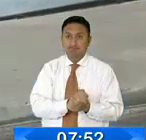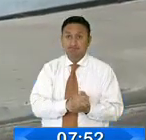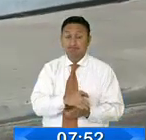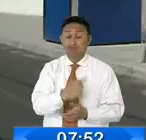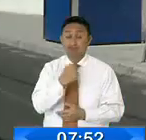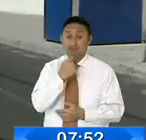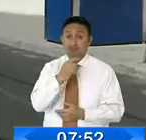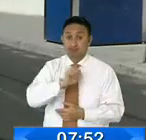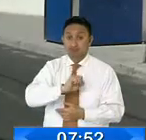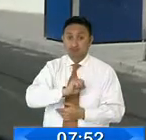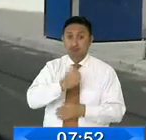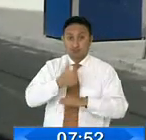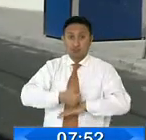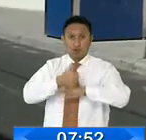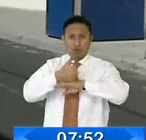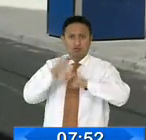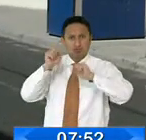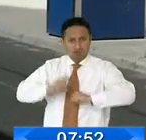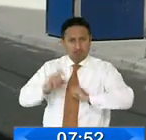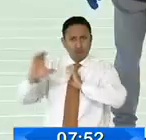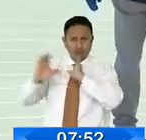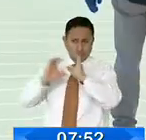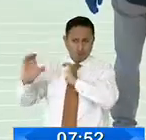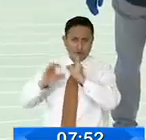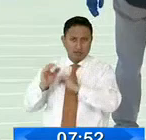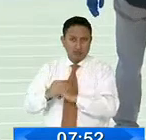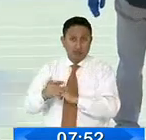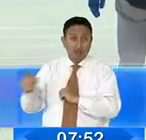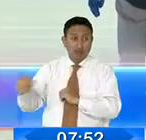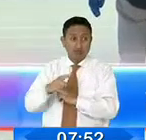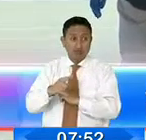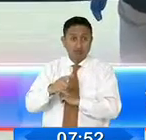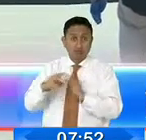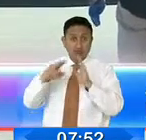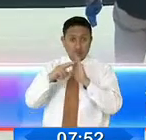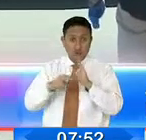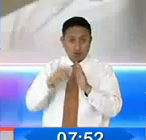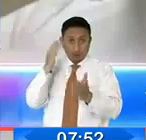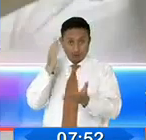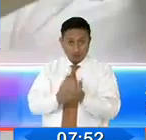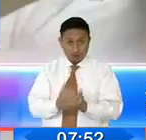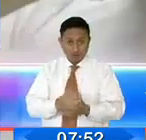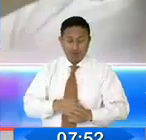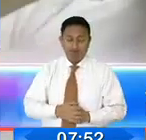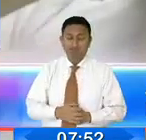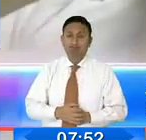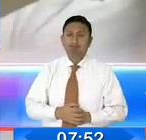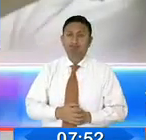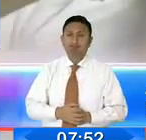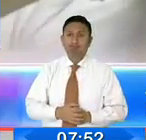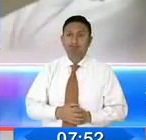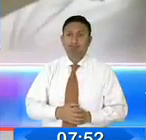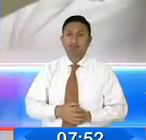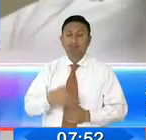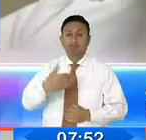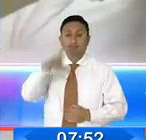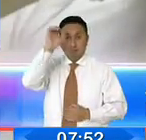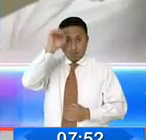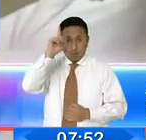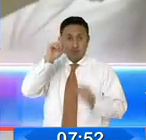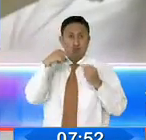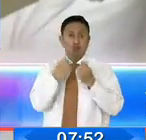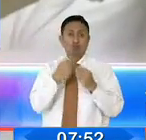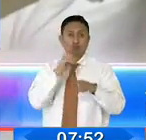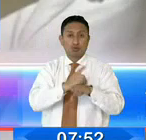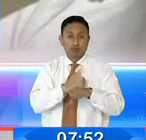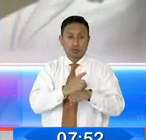insisten en ser escuchados por la autoridad para que no se levanten este tipo de restricciones. La opinión del equipo médico del gremio médico no